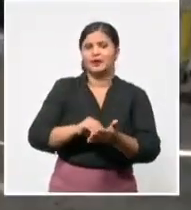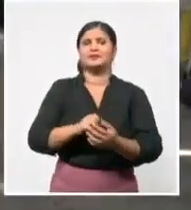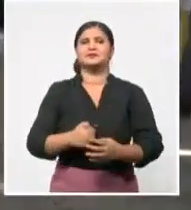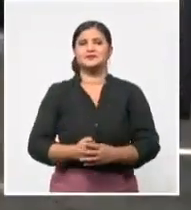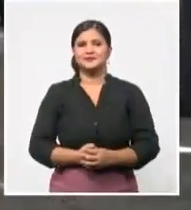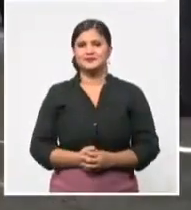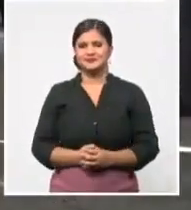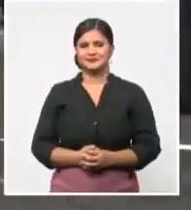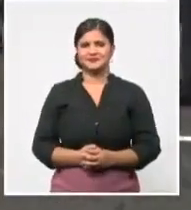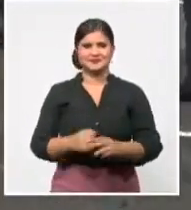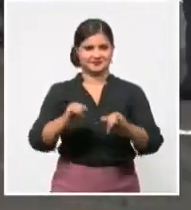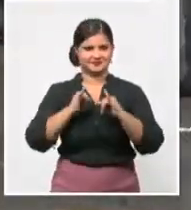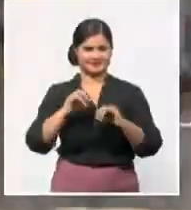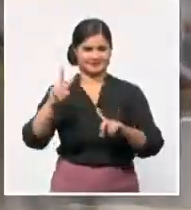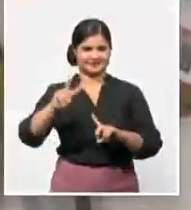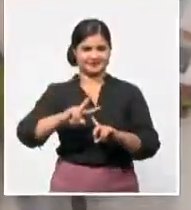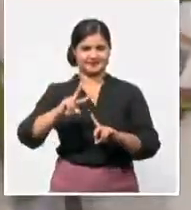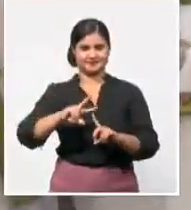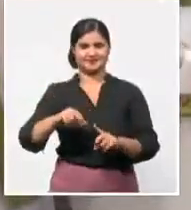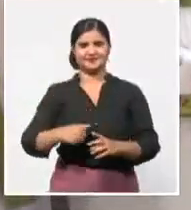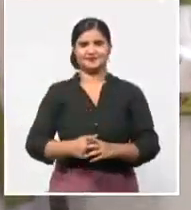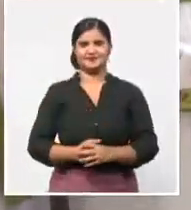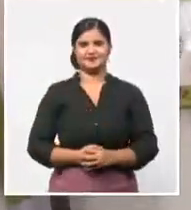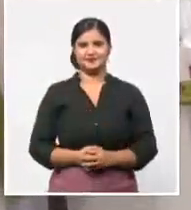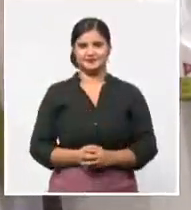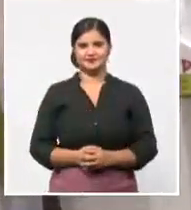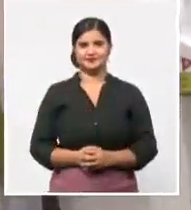Hector Martínez, Sistema Informativo de la Televisión Cubana.